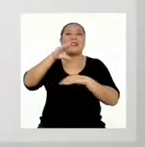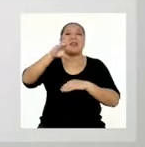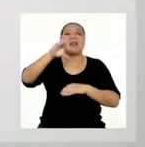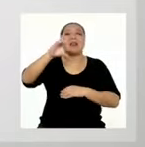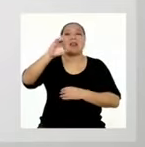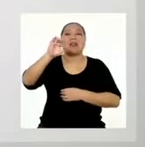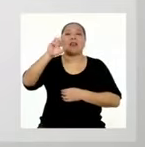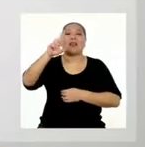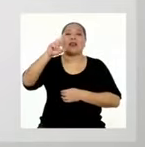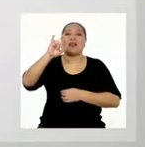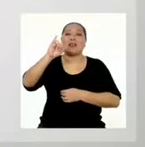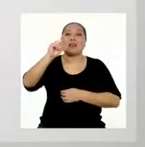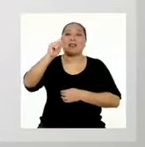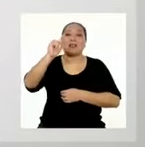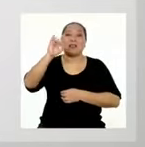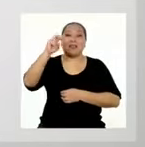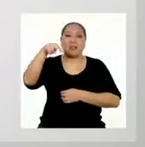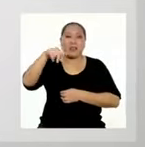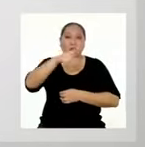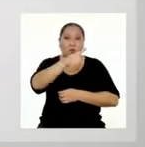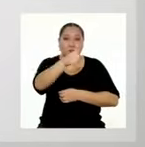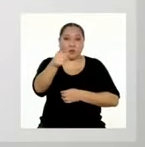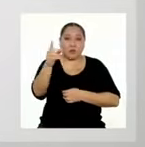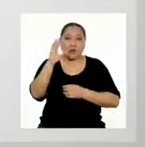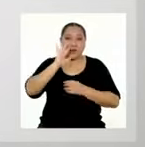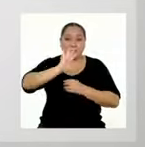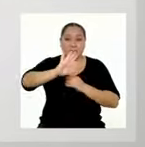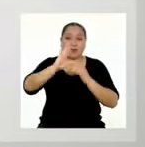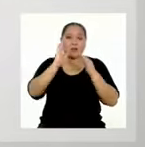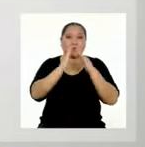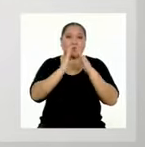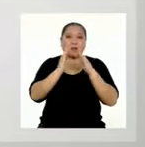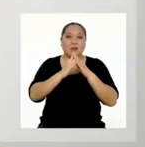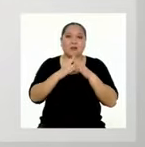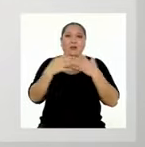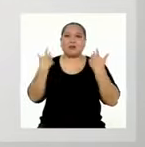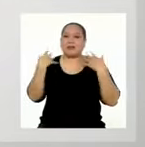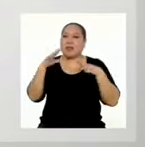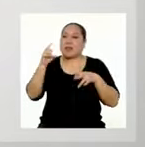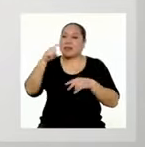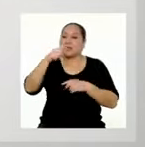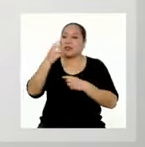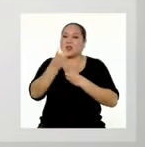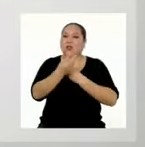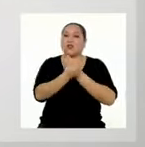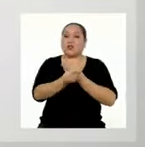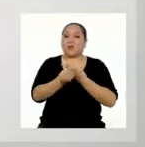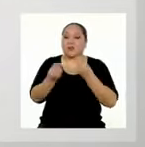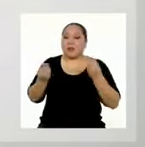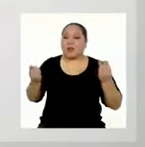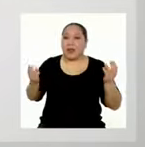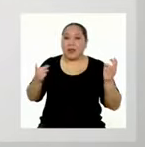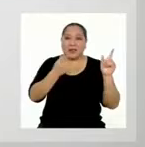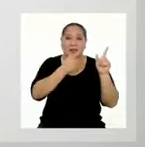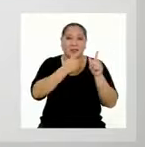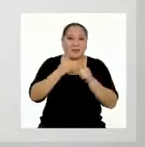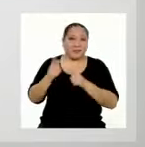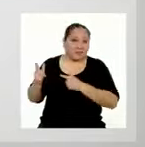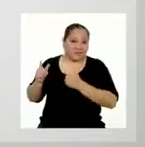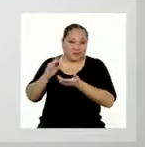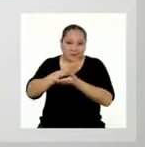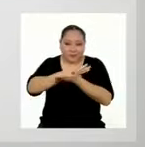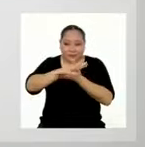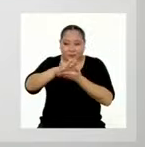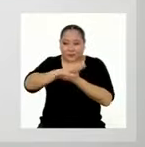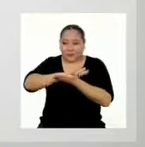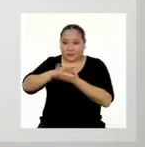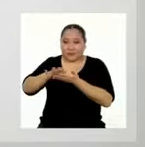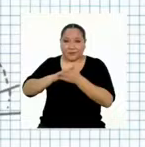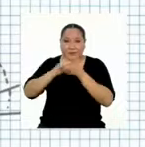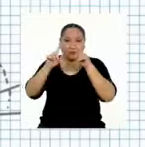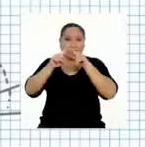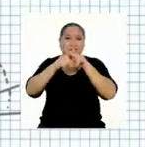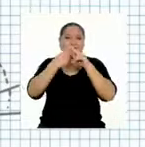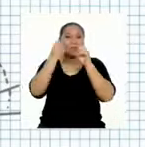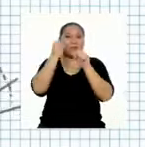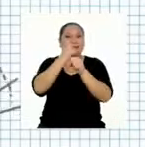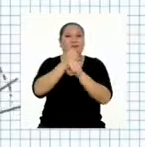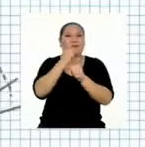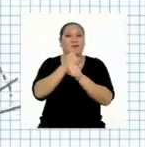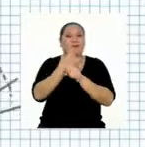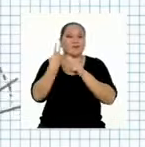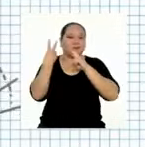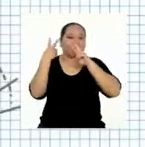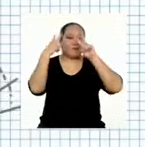Cristina! Y de hecho, ustedes que están en casa deben tener todos sus útiles y materiales listos y desinfectados para trabajar.